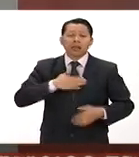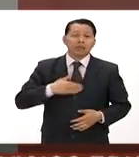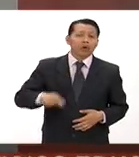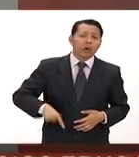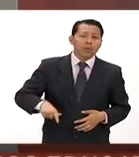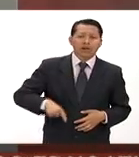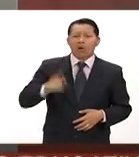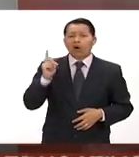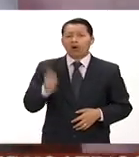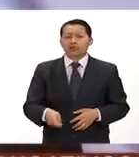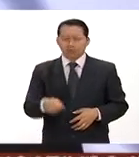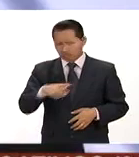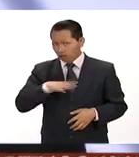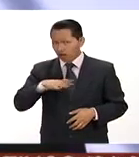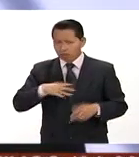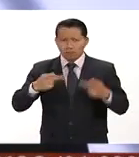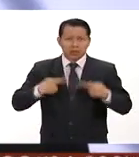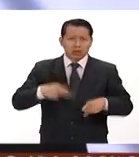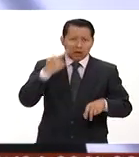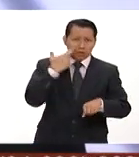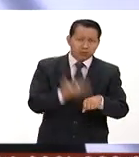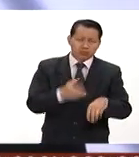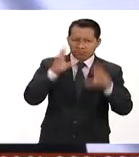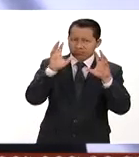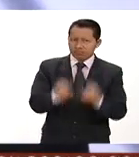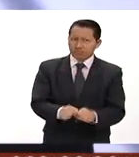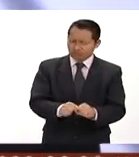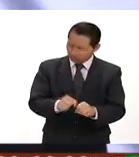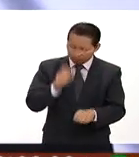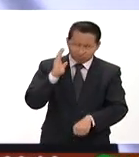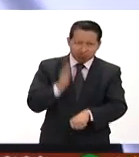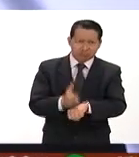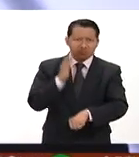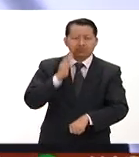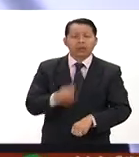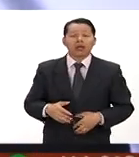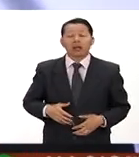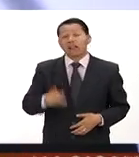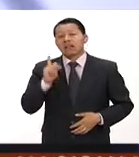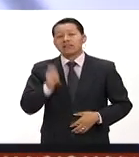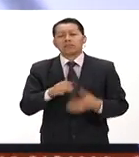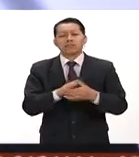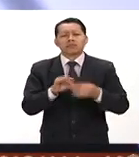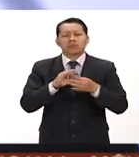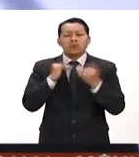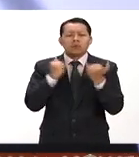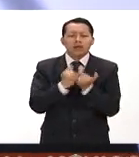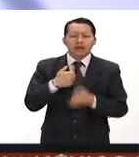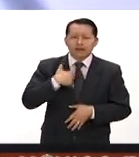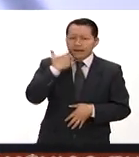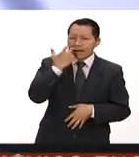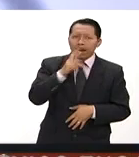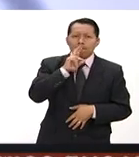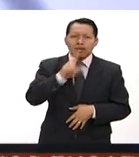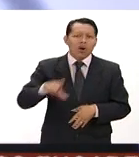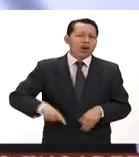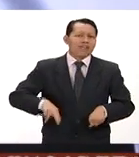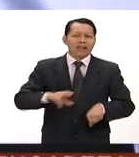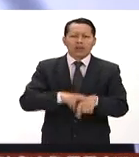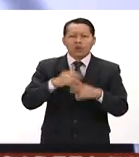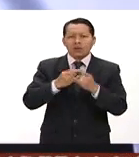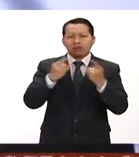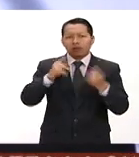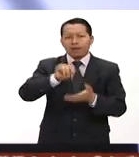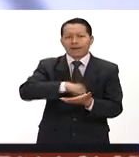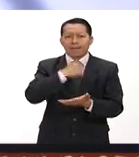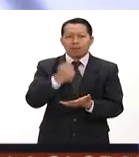impunidad e insistió en que el que la hizo la va a pagar. Reiteró que aspira a convertirse en el mejor gobernador de la historia de